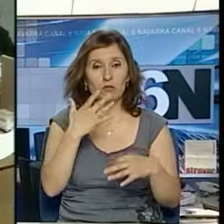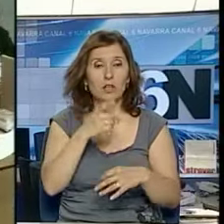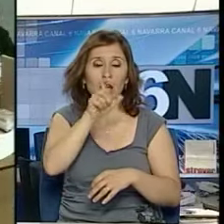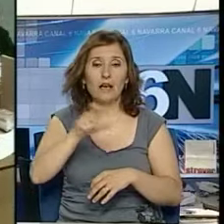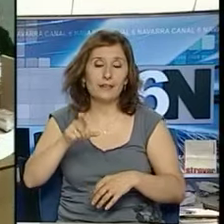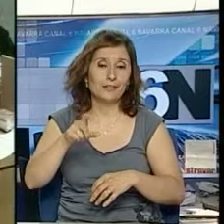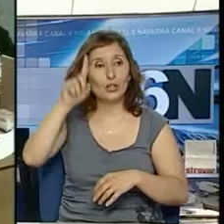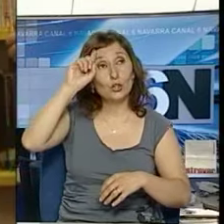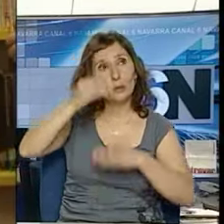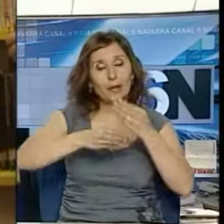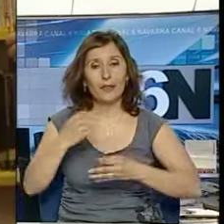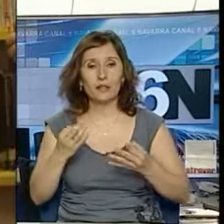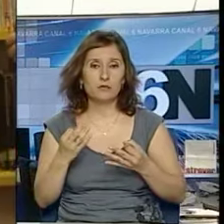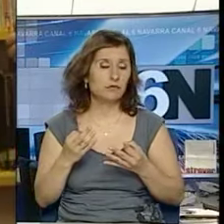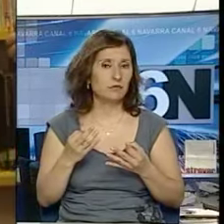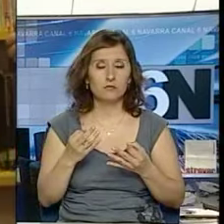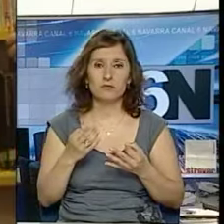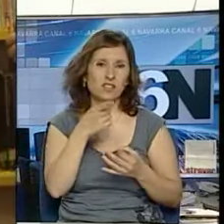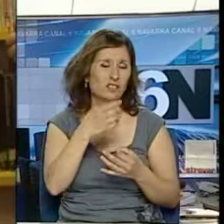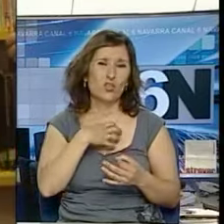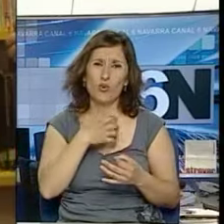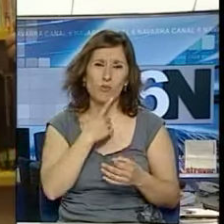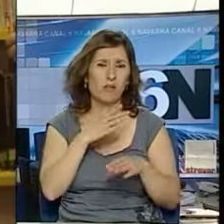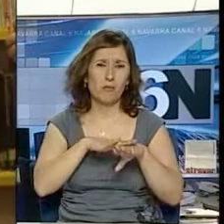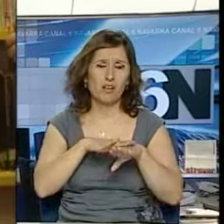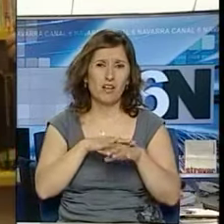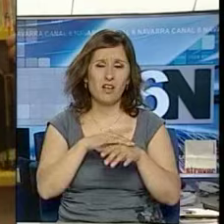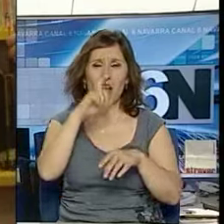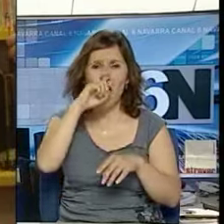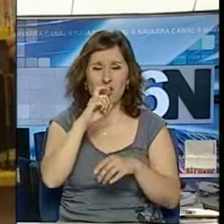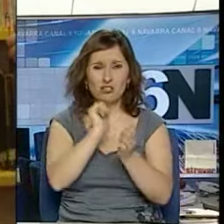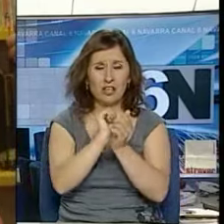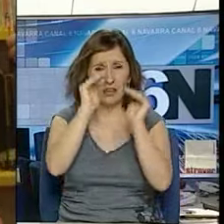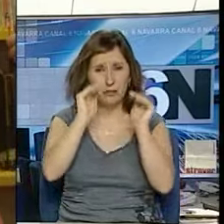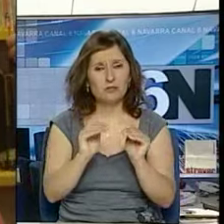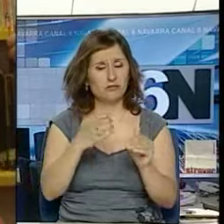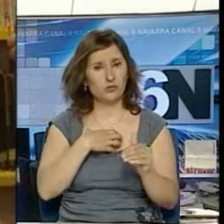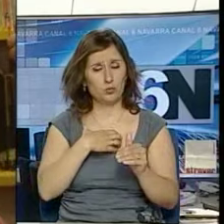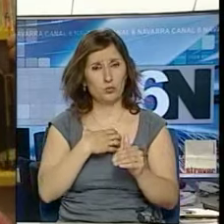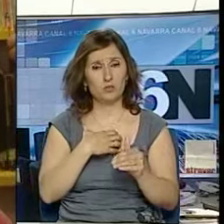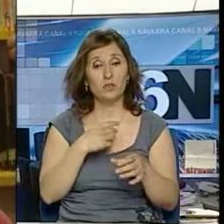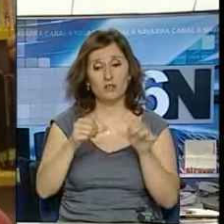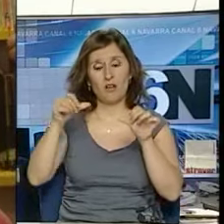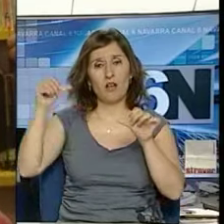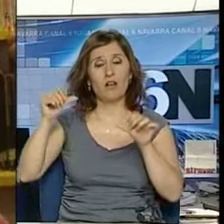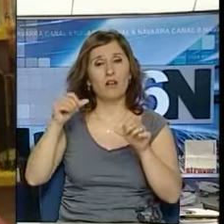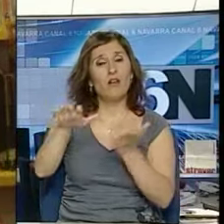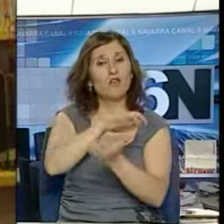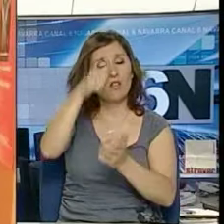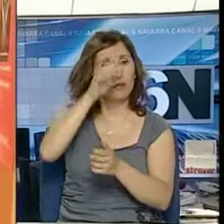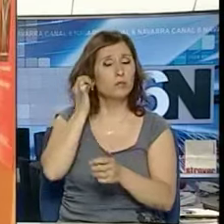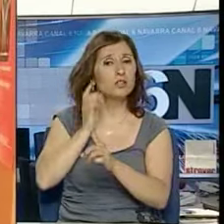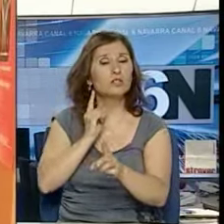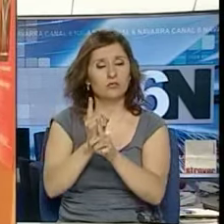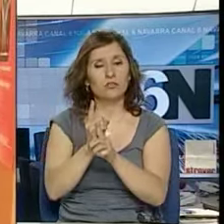sabe lo que hace. Es decir, creemos que tampoco es un atenuante, que ha causado mucho daño en muchos juicios relacionados con violencia de